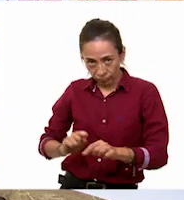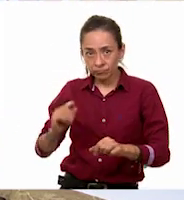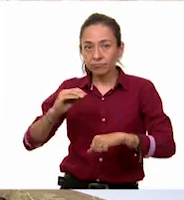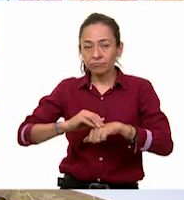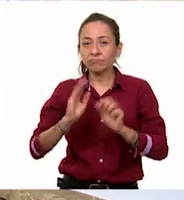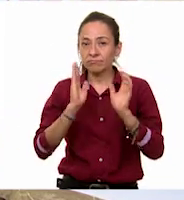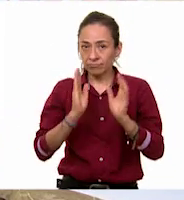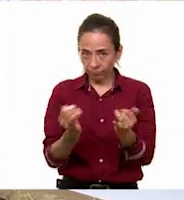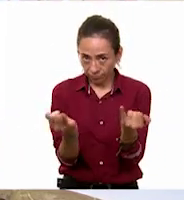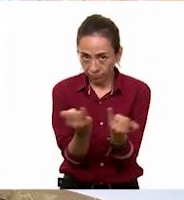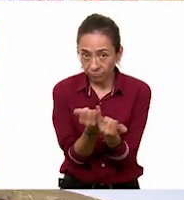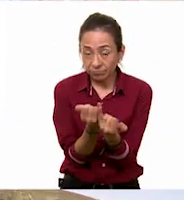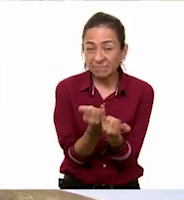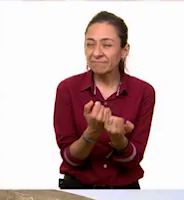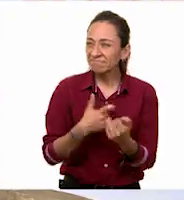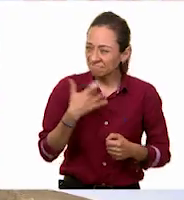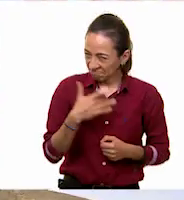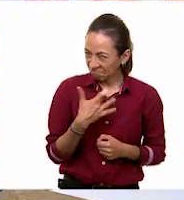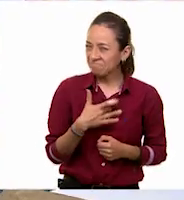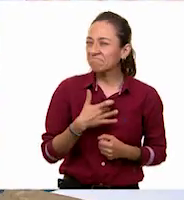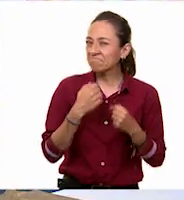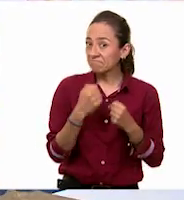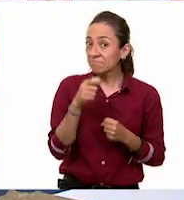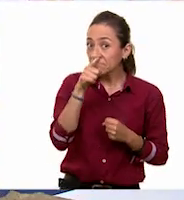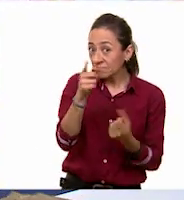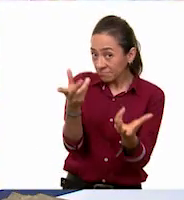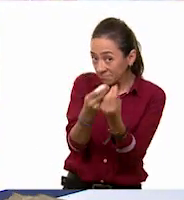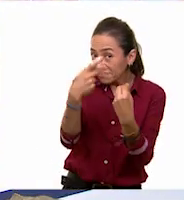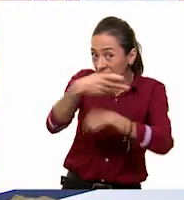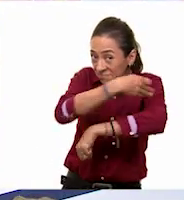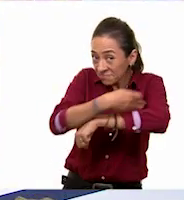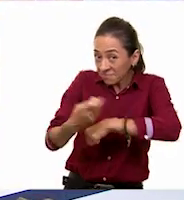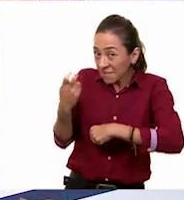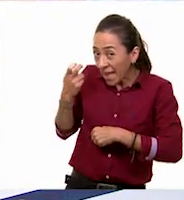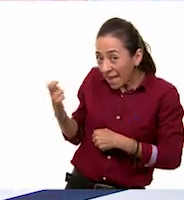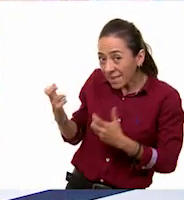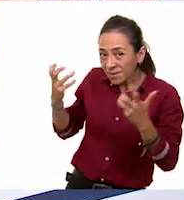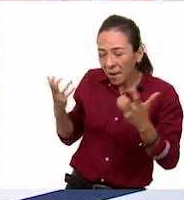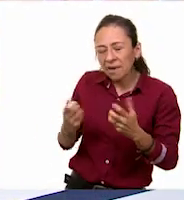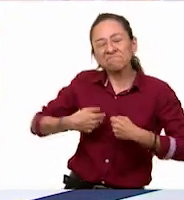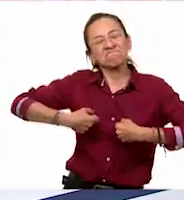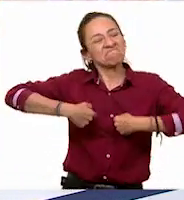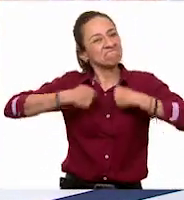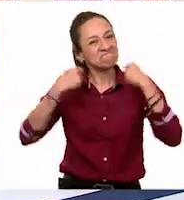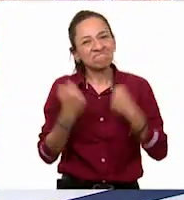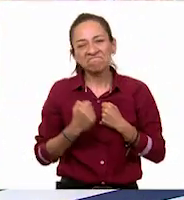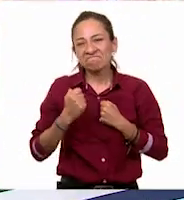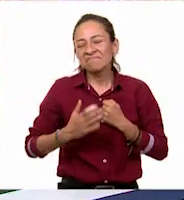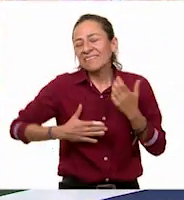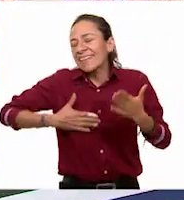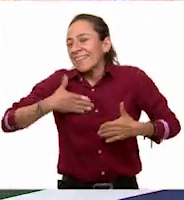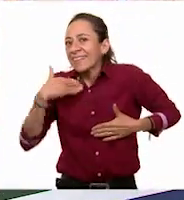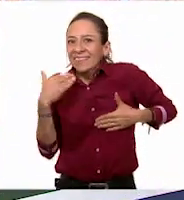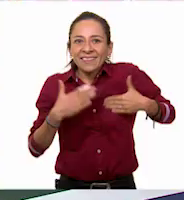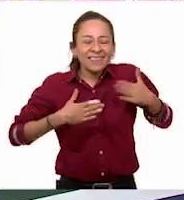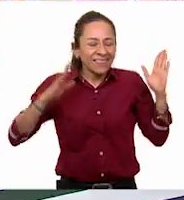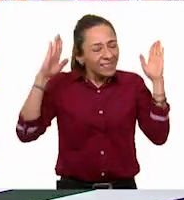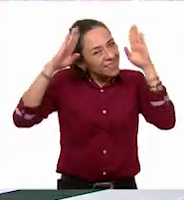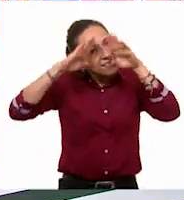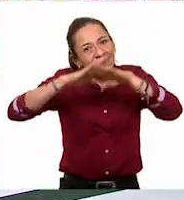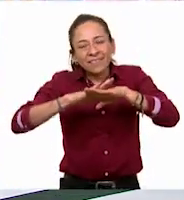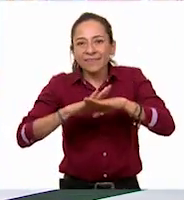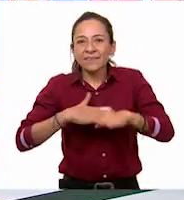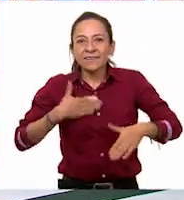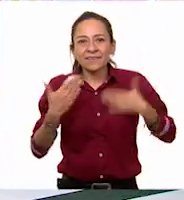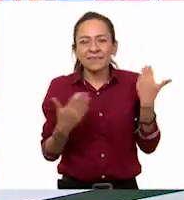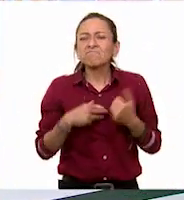con tu familia, te vas a divertir mucho porque va a ser una actividad recreativa en donde todos van a disfrutar